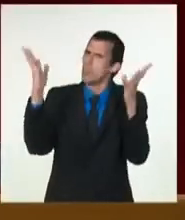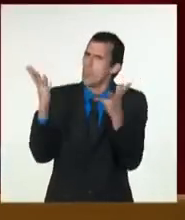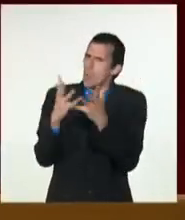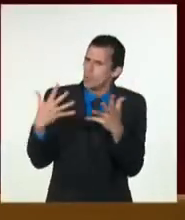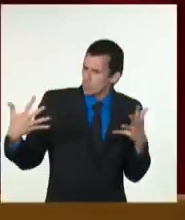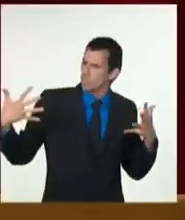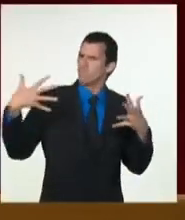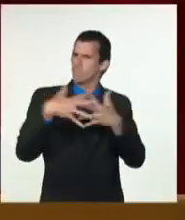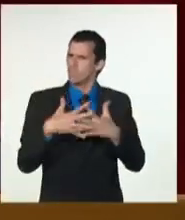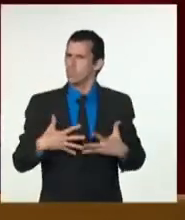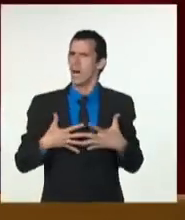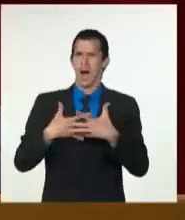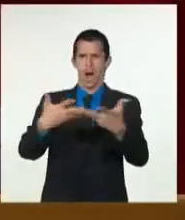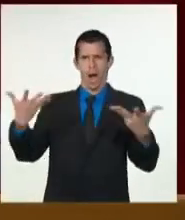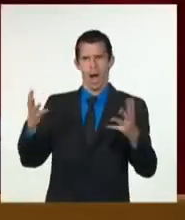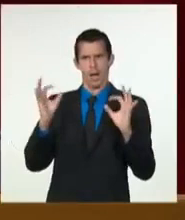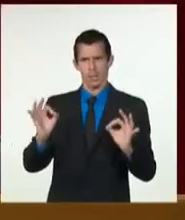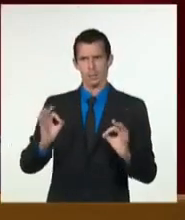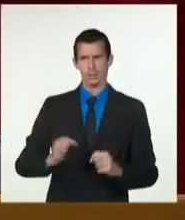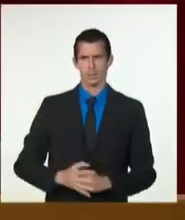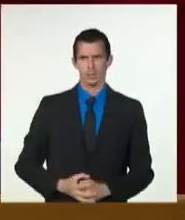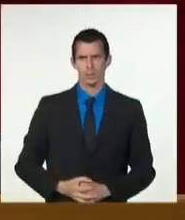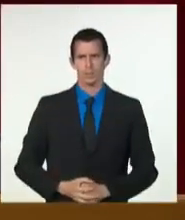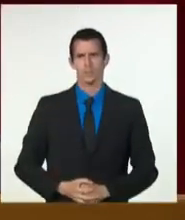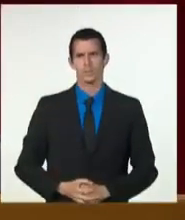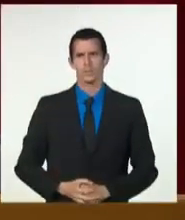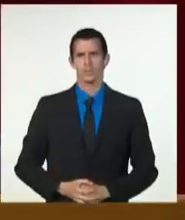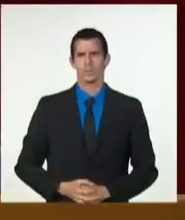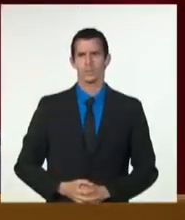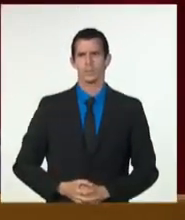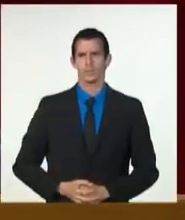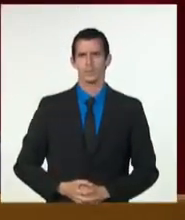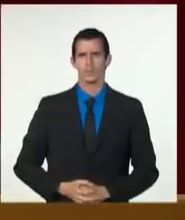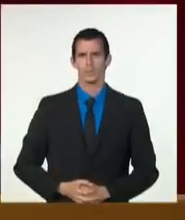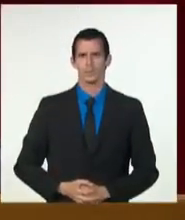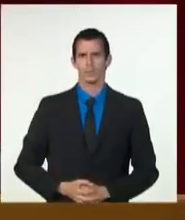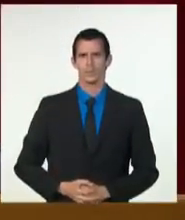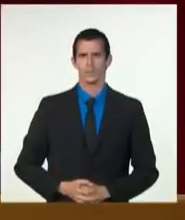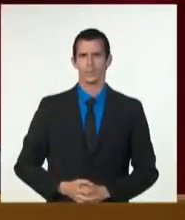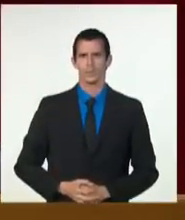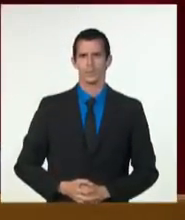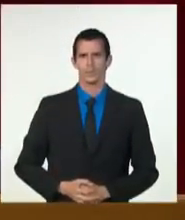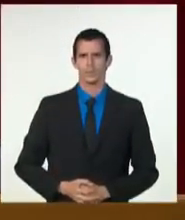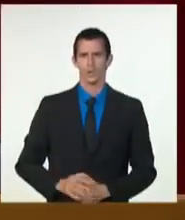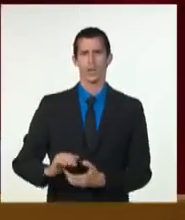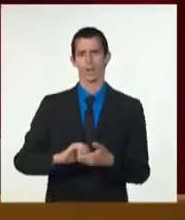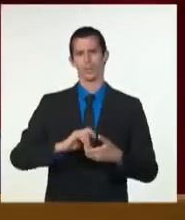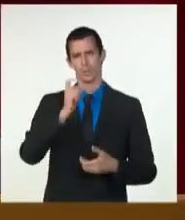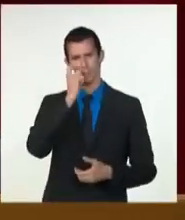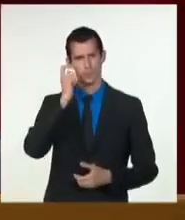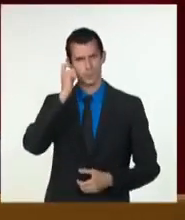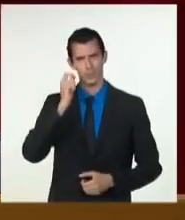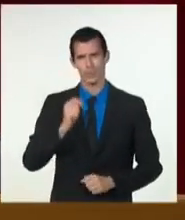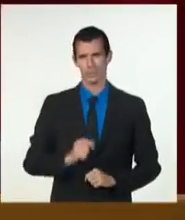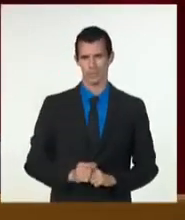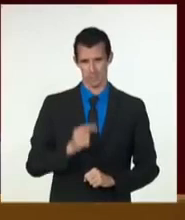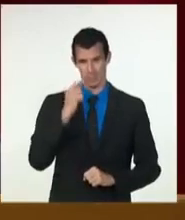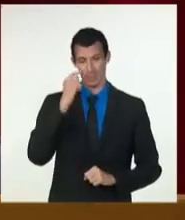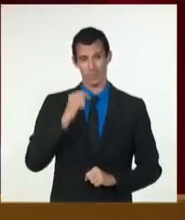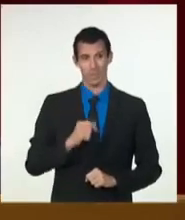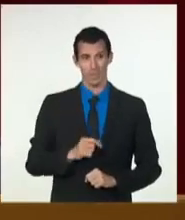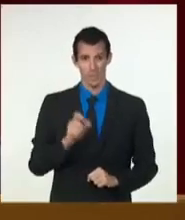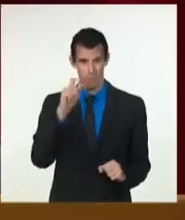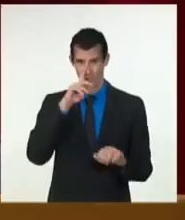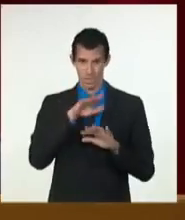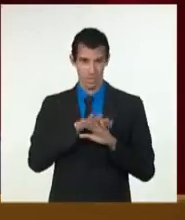en el aprovechamiento de estas sesiones como fuente de propuestas de solución. La gravedad y urgencia de los